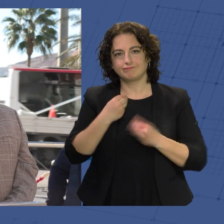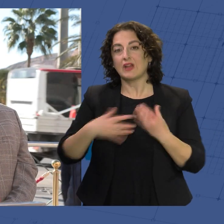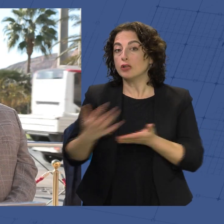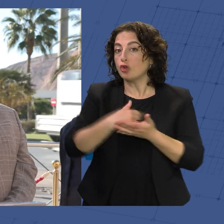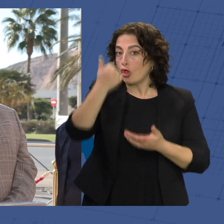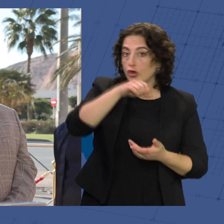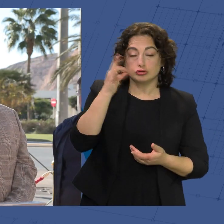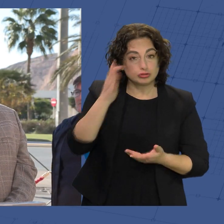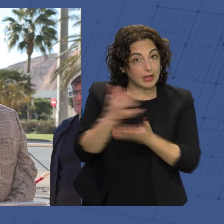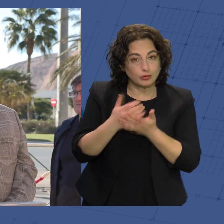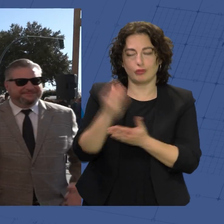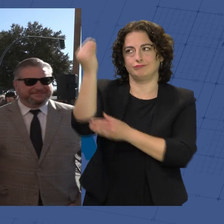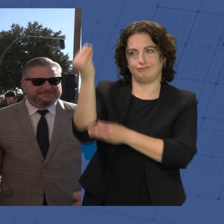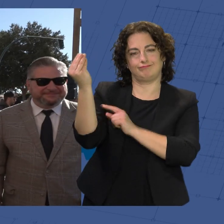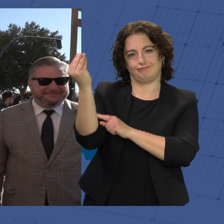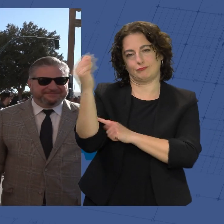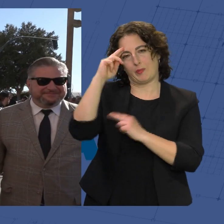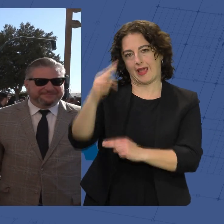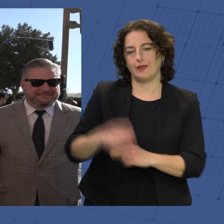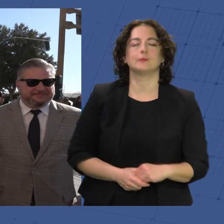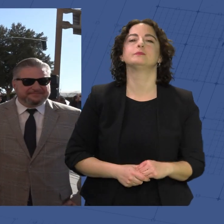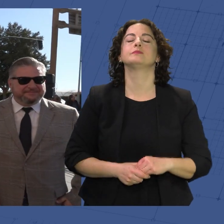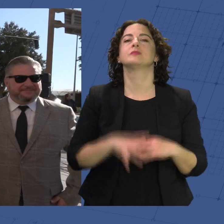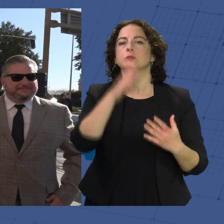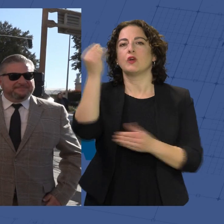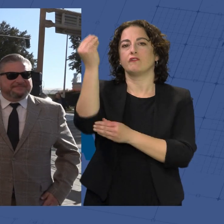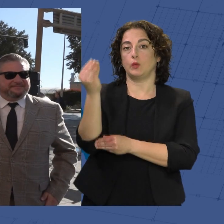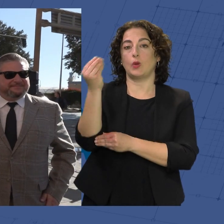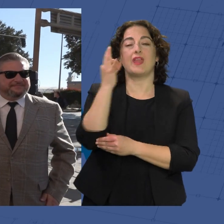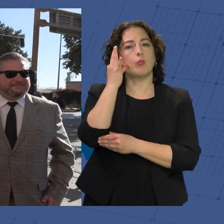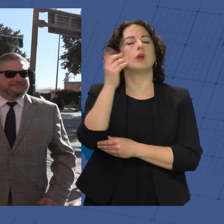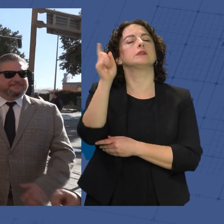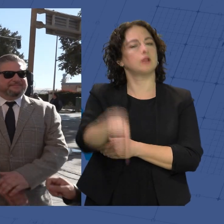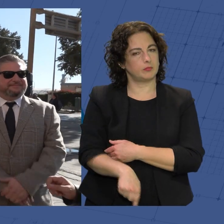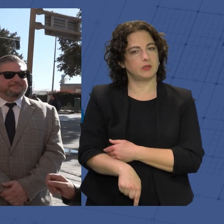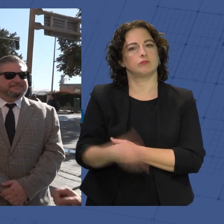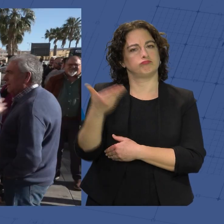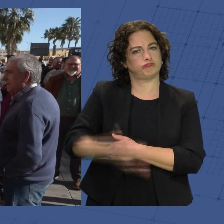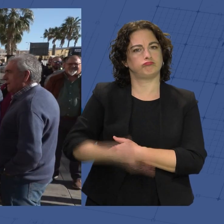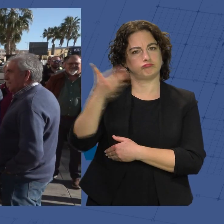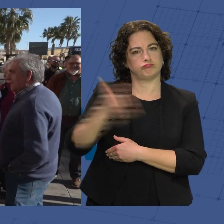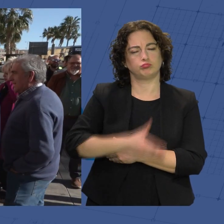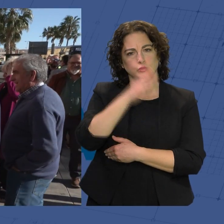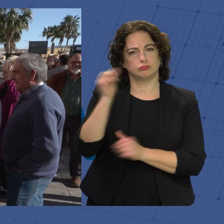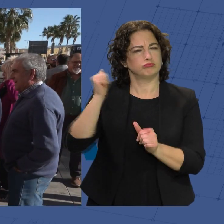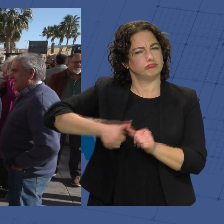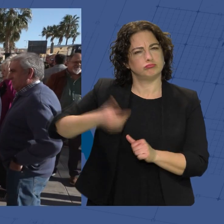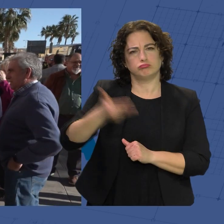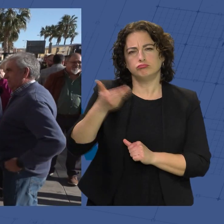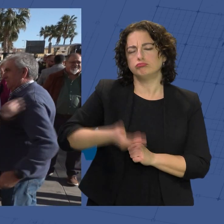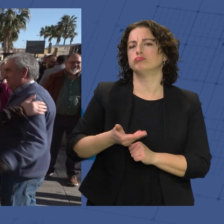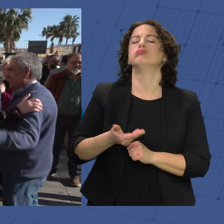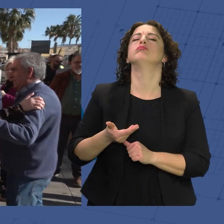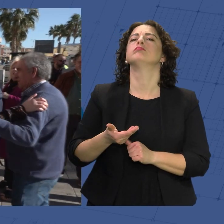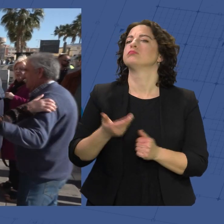ellas, va dirigida este homenaje. Y precisamente la figura de la mujer ha sido puesta de relieve por su importancia y su trascendencia